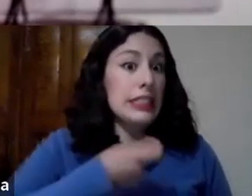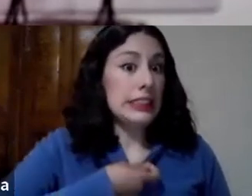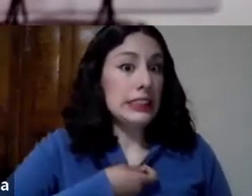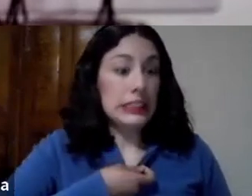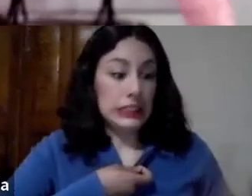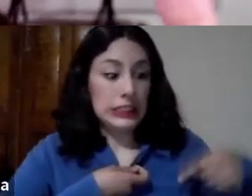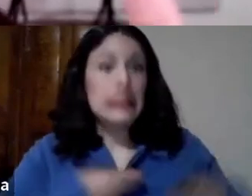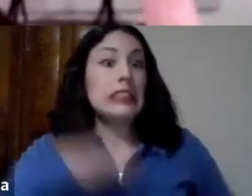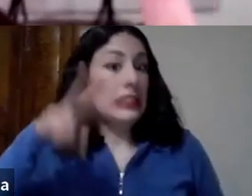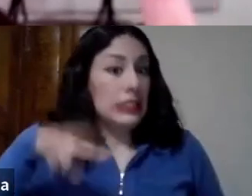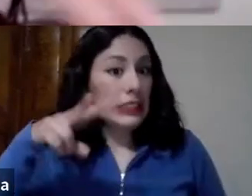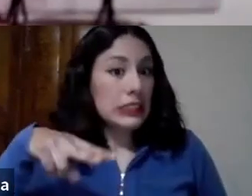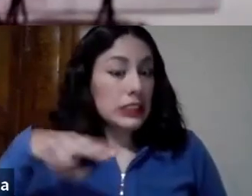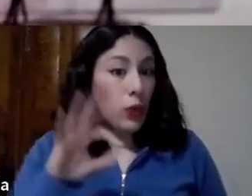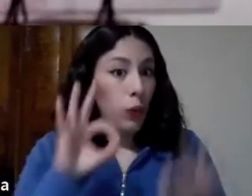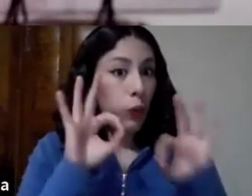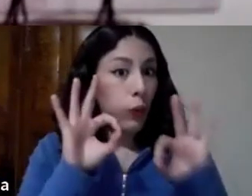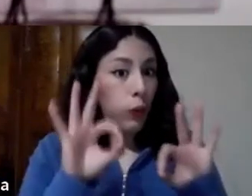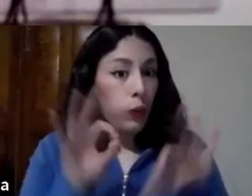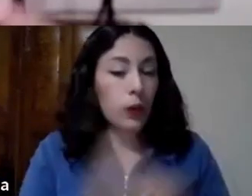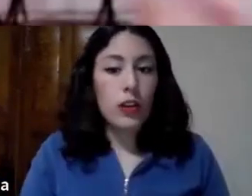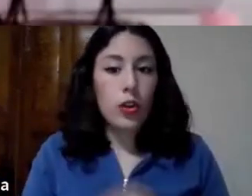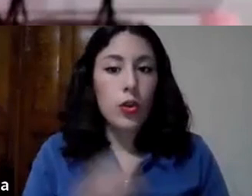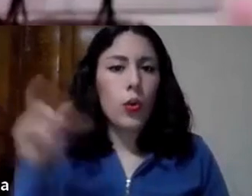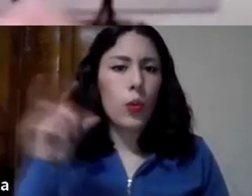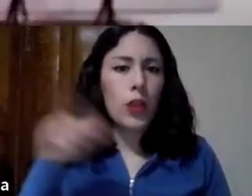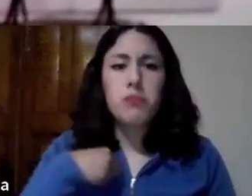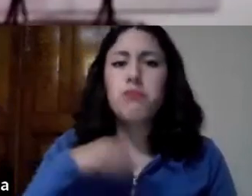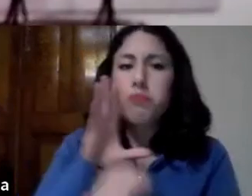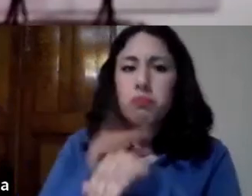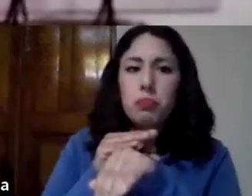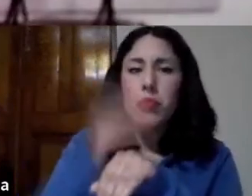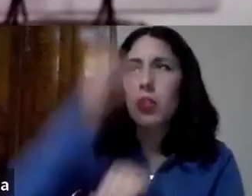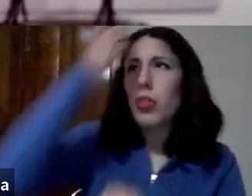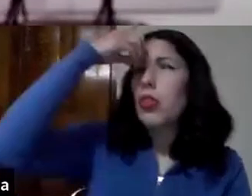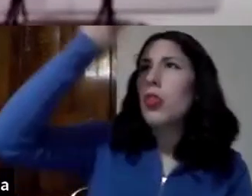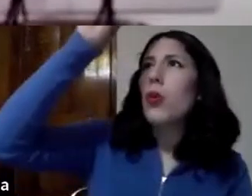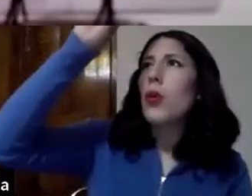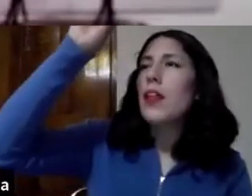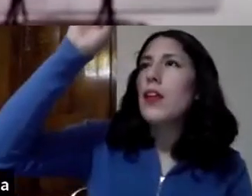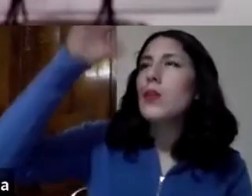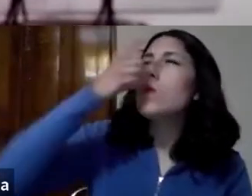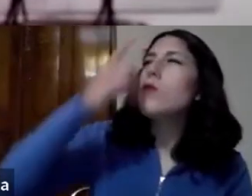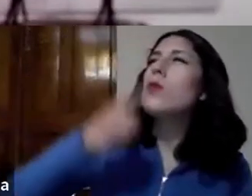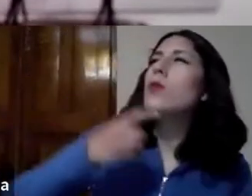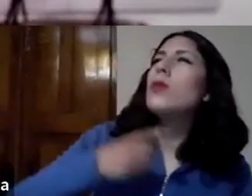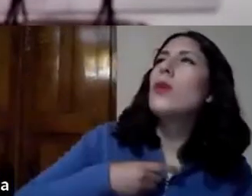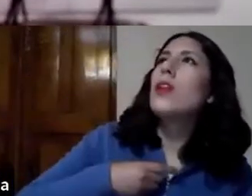cuando dejo que Dios me nombre que Dios me llame encuentro quién soy